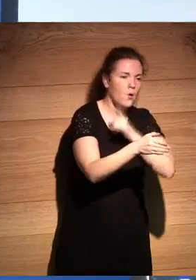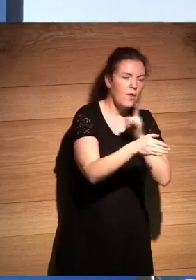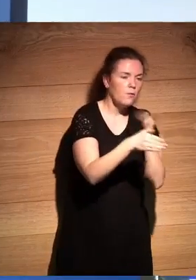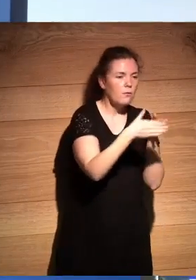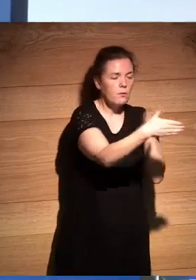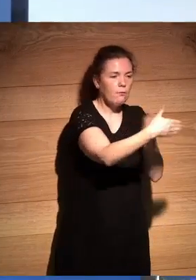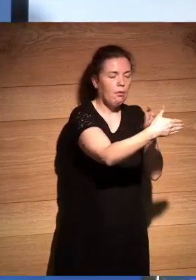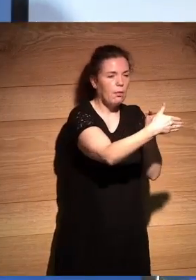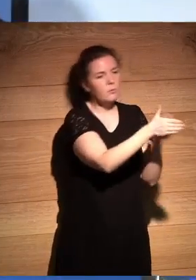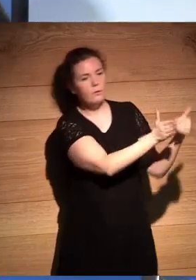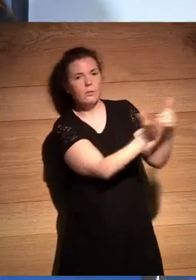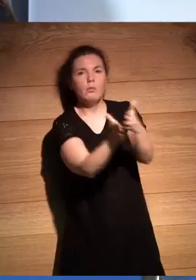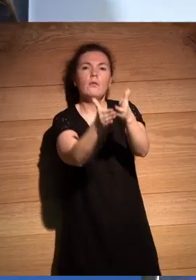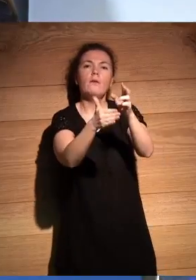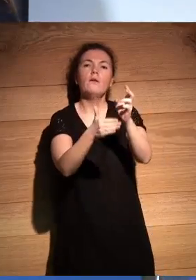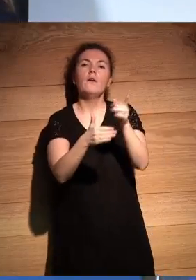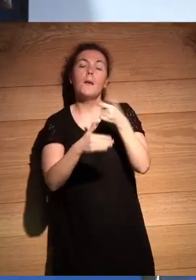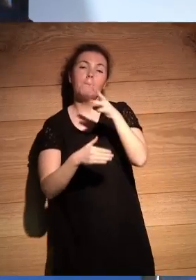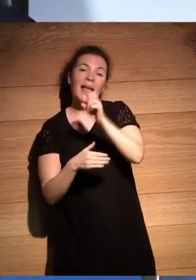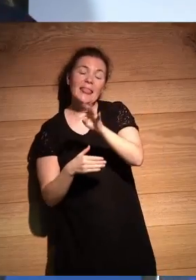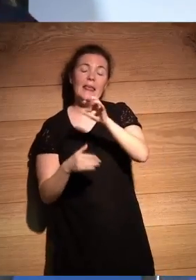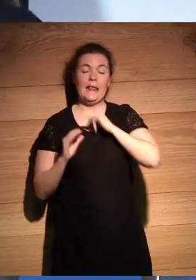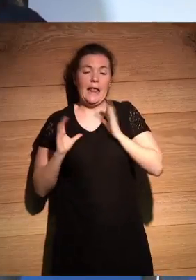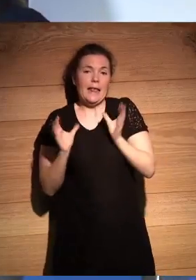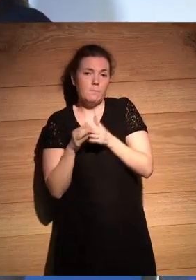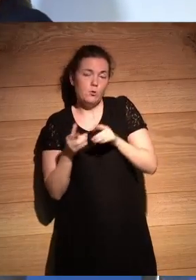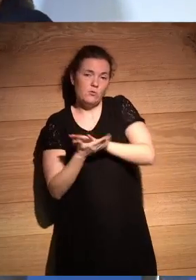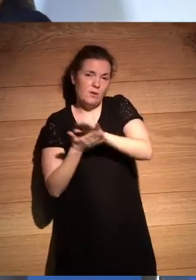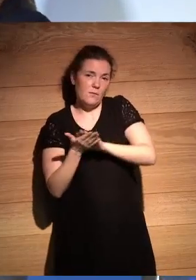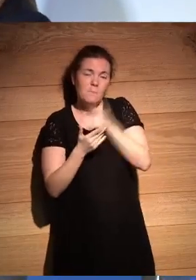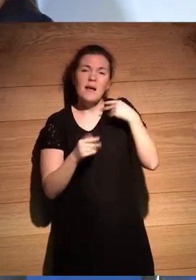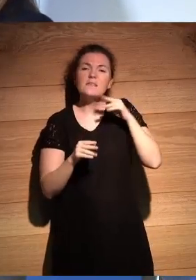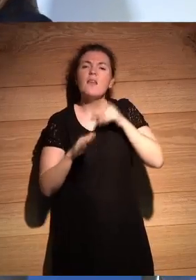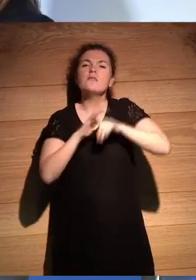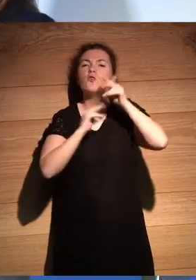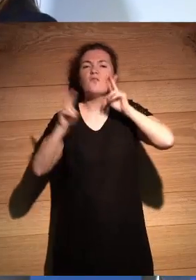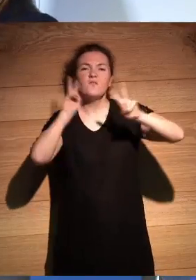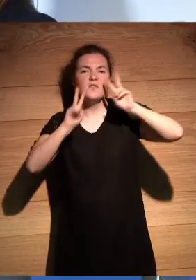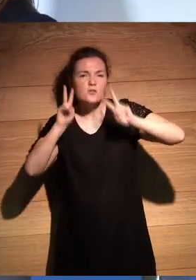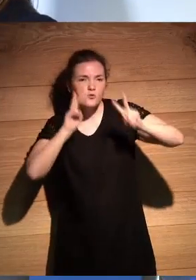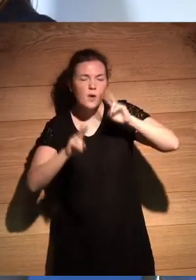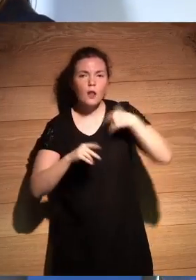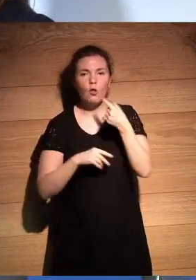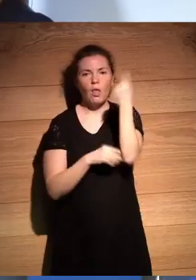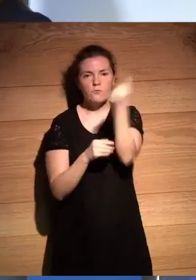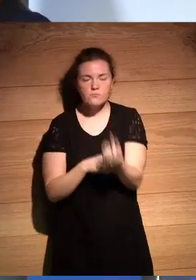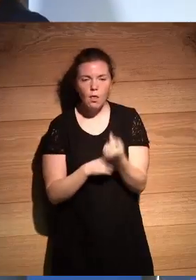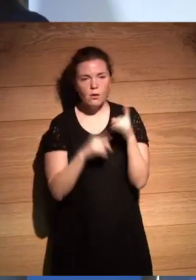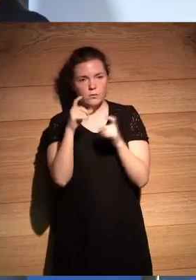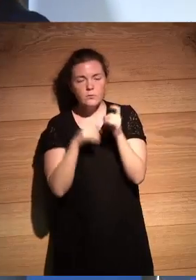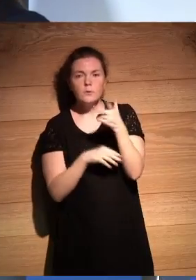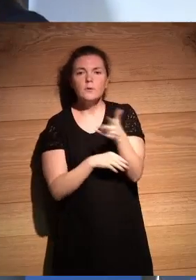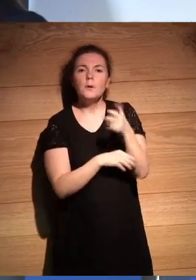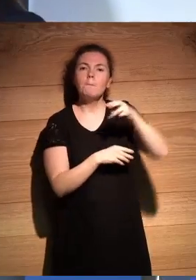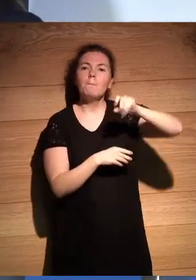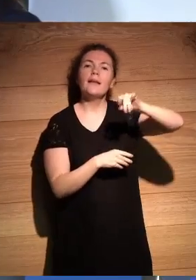ningún lugar, entre Pati, el equipo, y todo el desarrollo visual, fotógrafos, ilustradores, Mario Trigo,